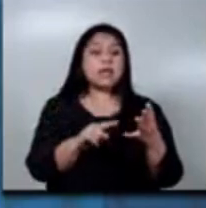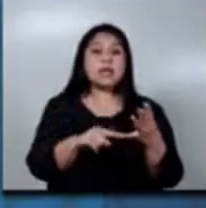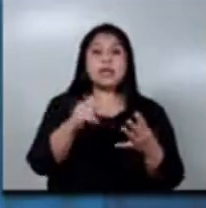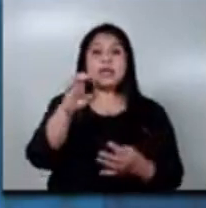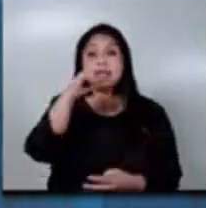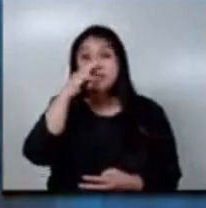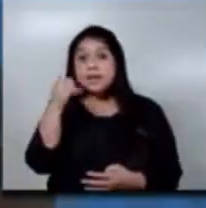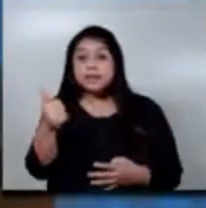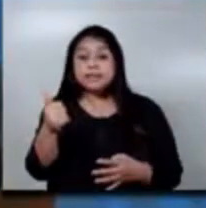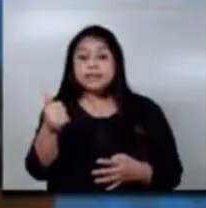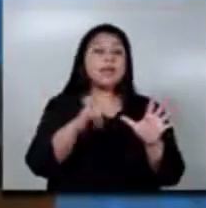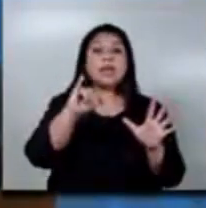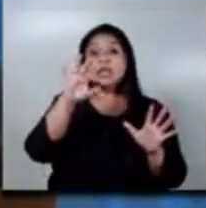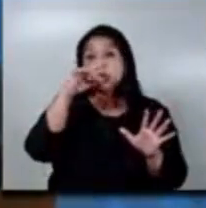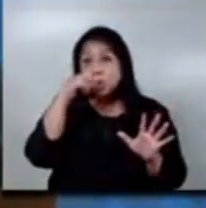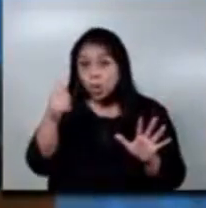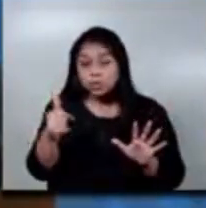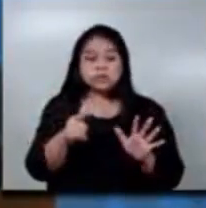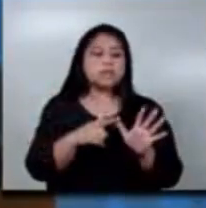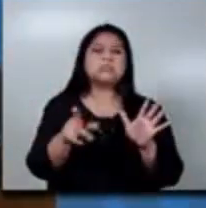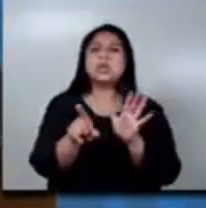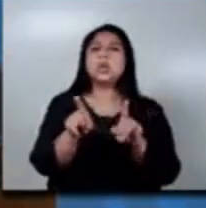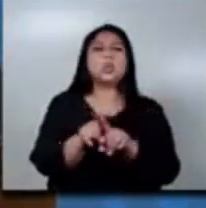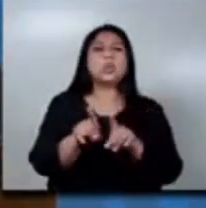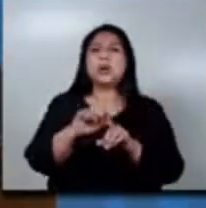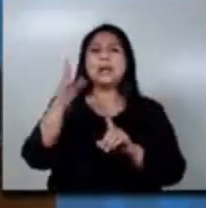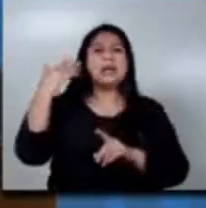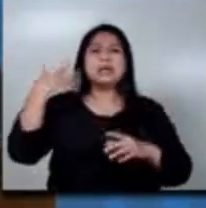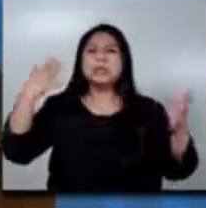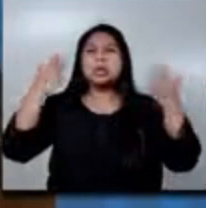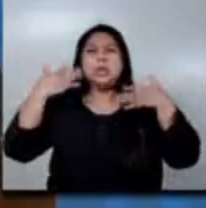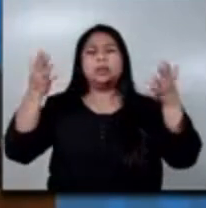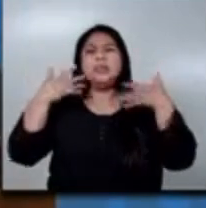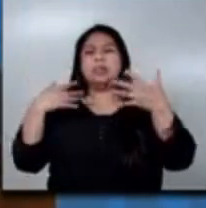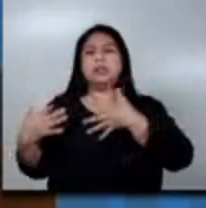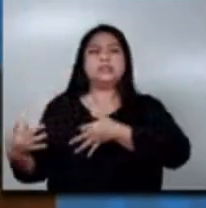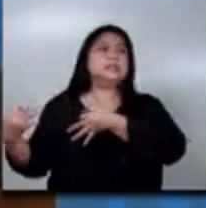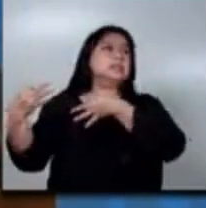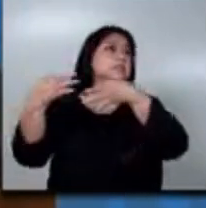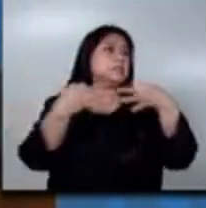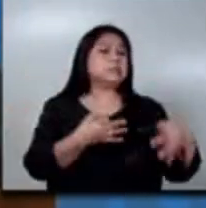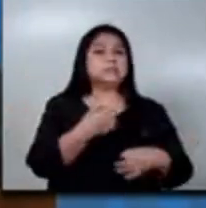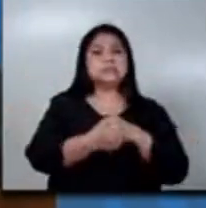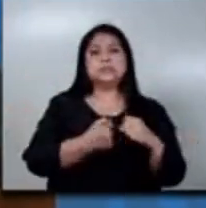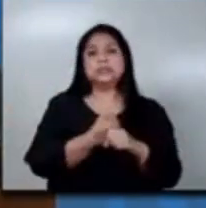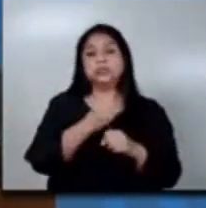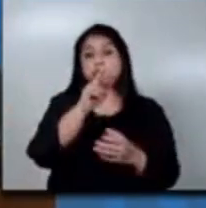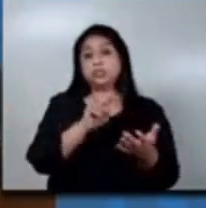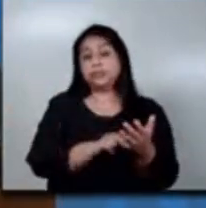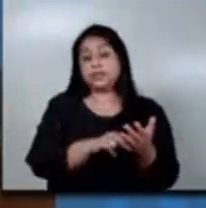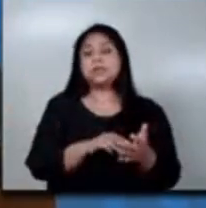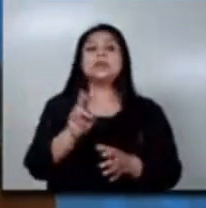y sequías como las ocurridas en el país que han sido canículas prolongadas en los años 2000, 2014 y